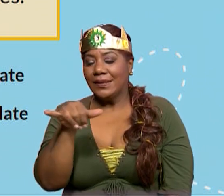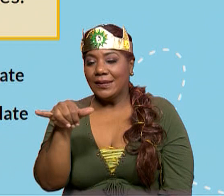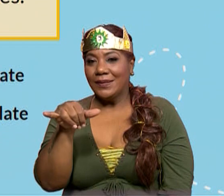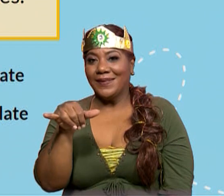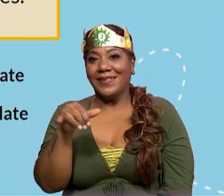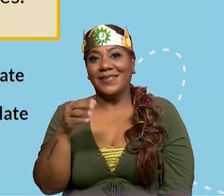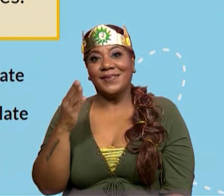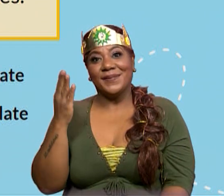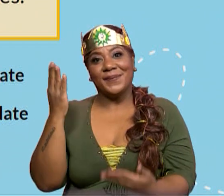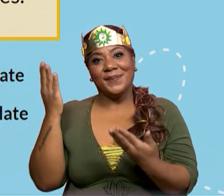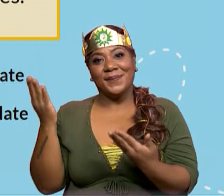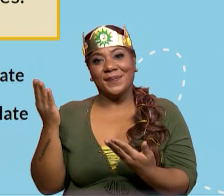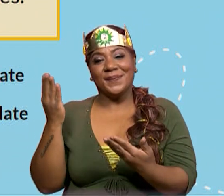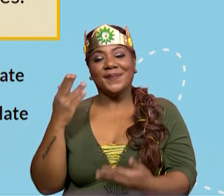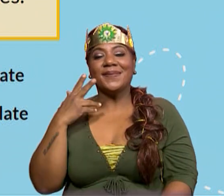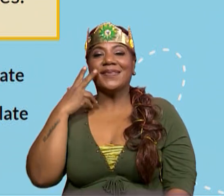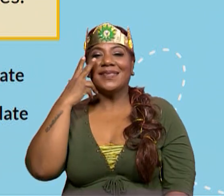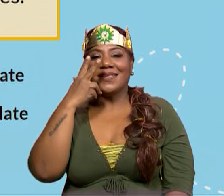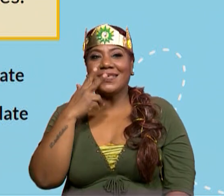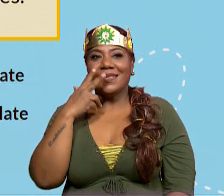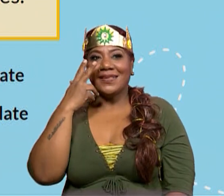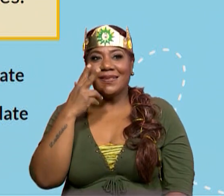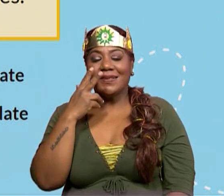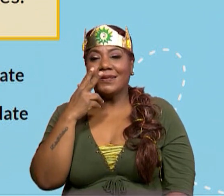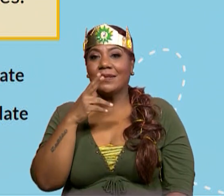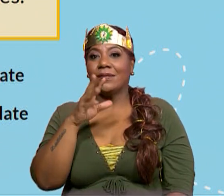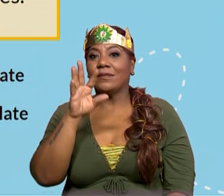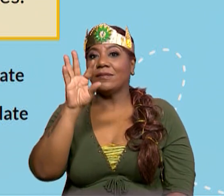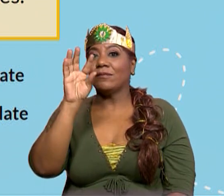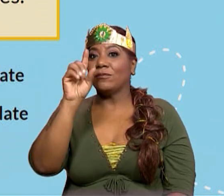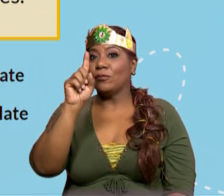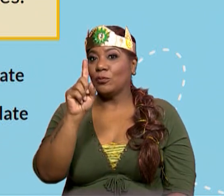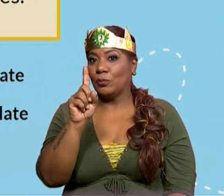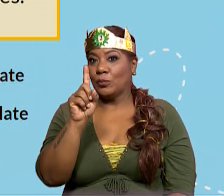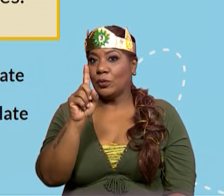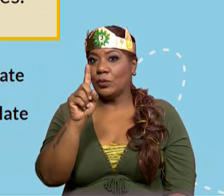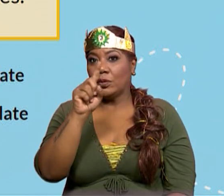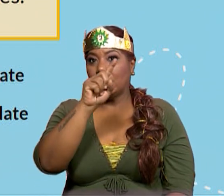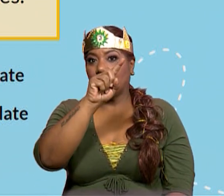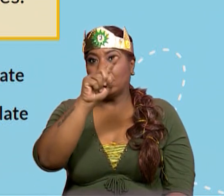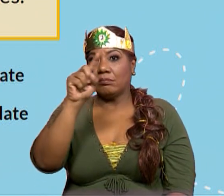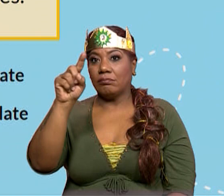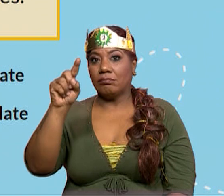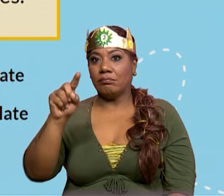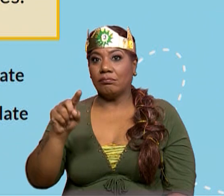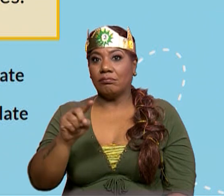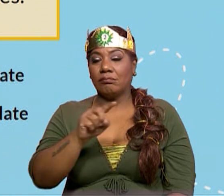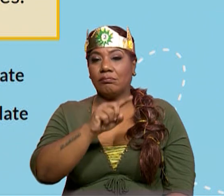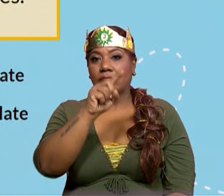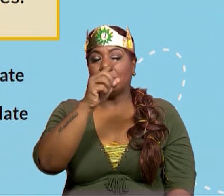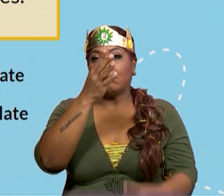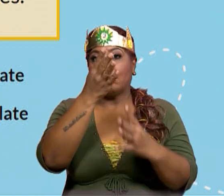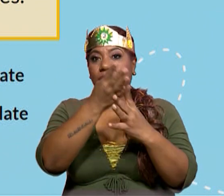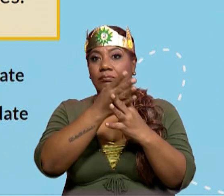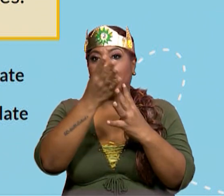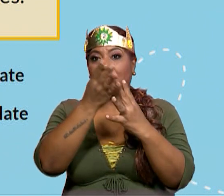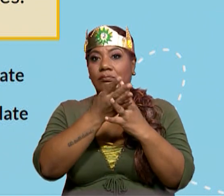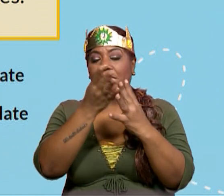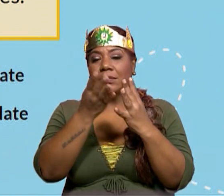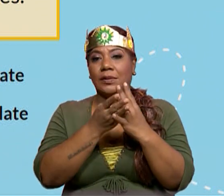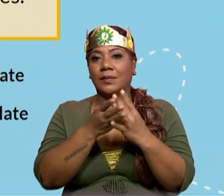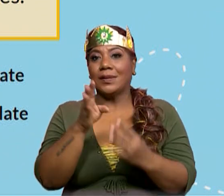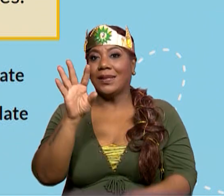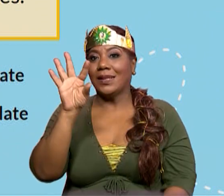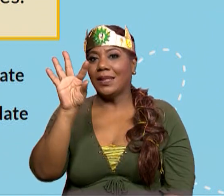chocolate. Completo forma una unidad. Pero lo hemos dividido en nueve partecitas